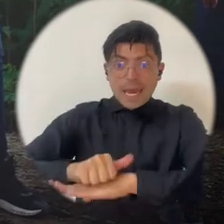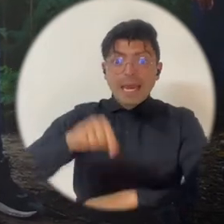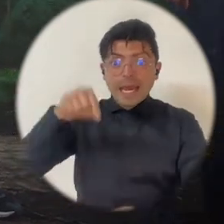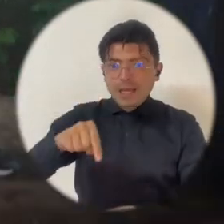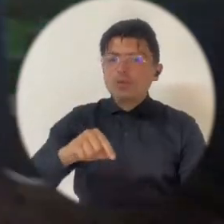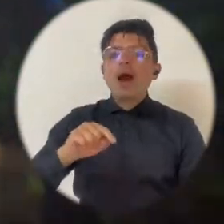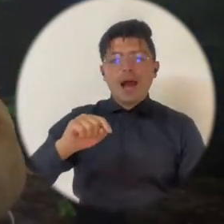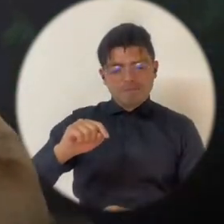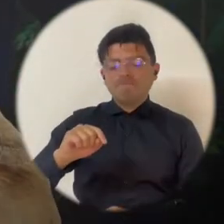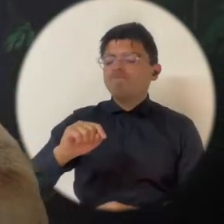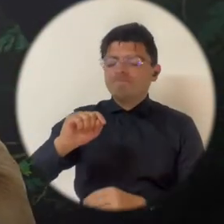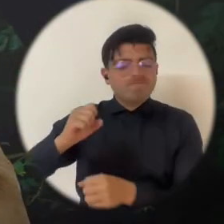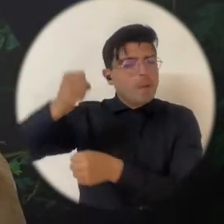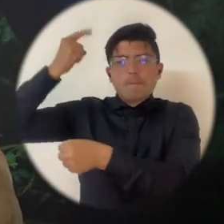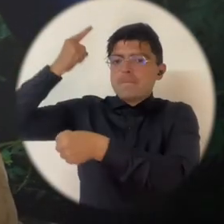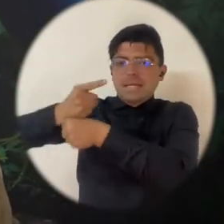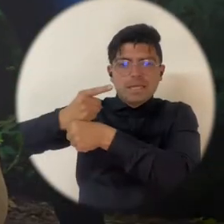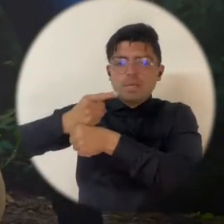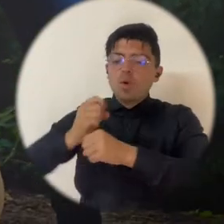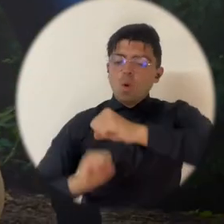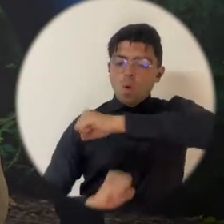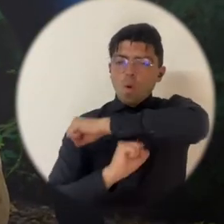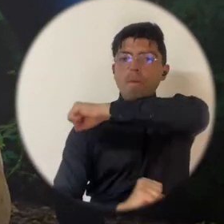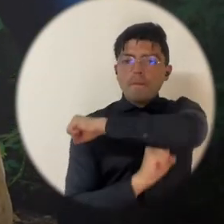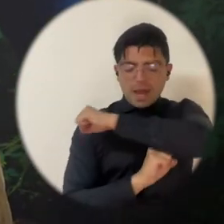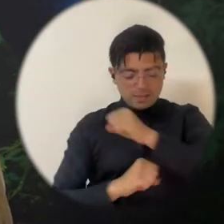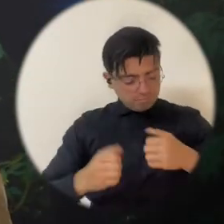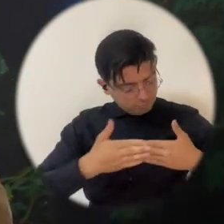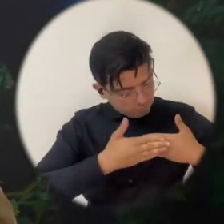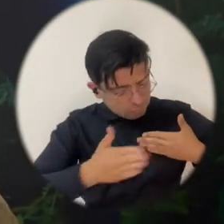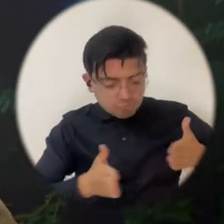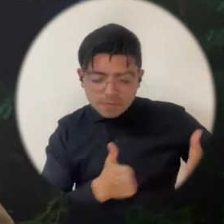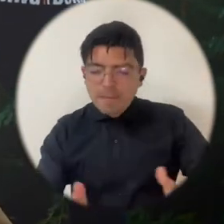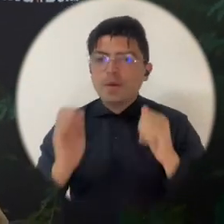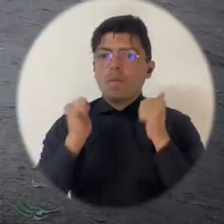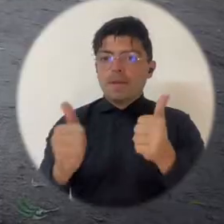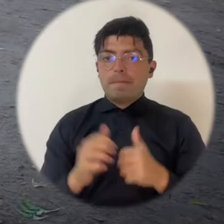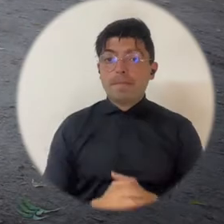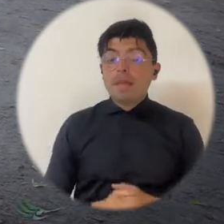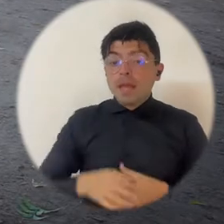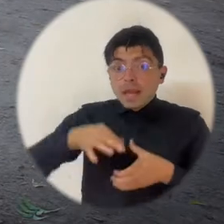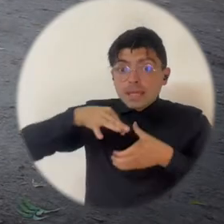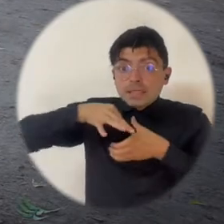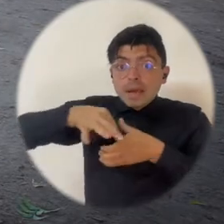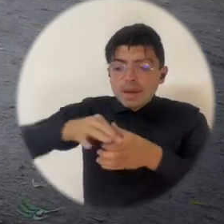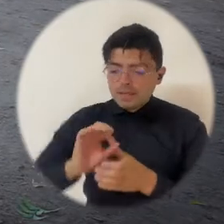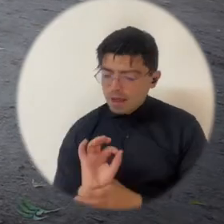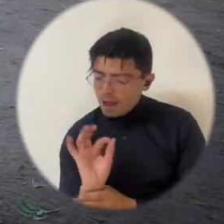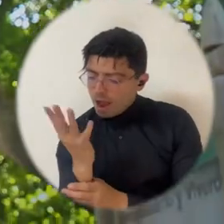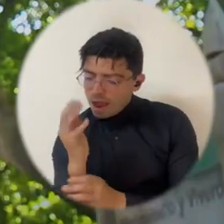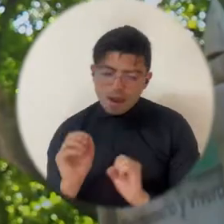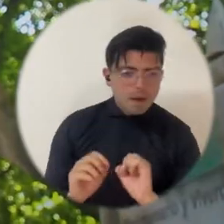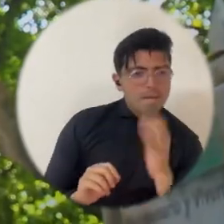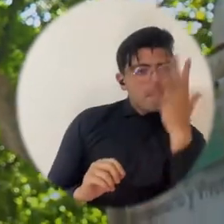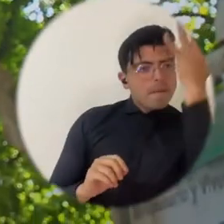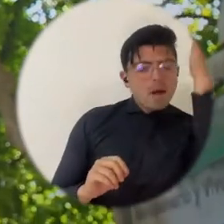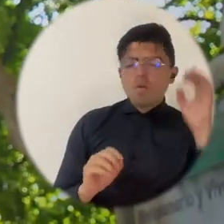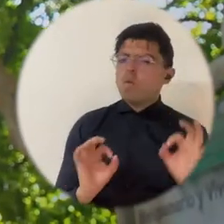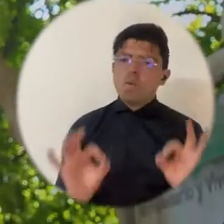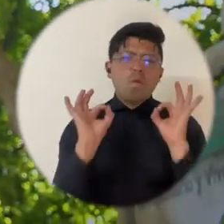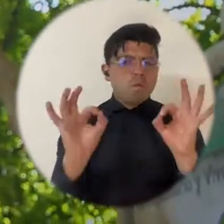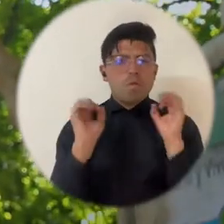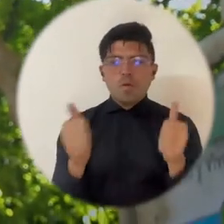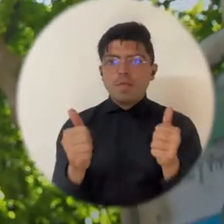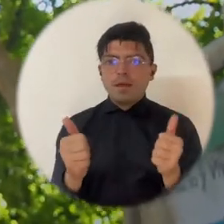reciclar siempre es el principio o la base para tener un buen camino. Porque sembrar matas y árboles